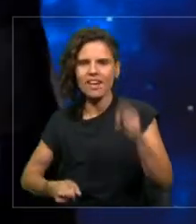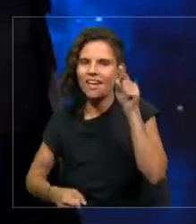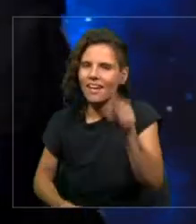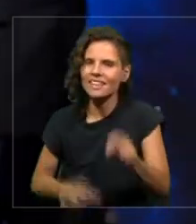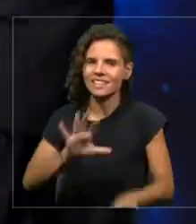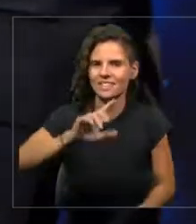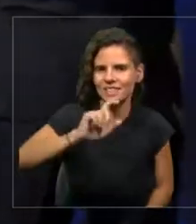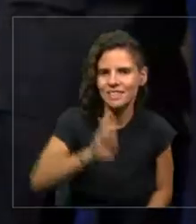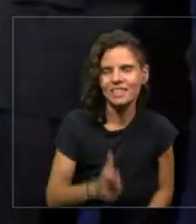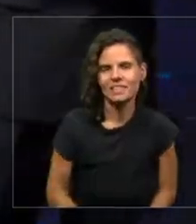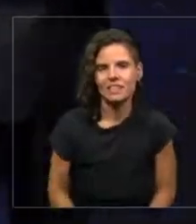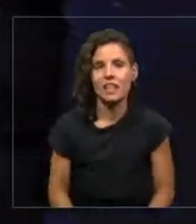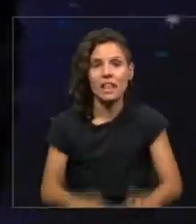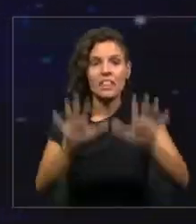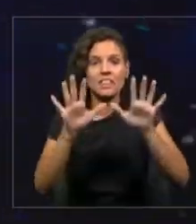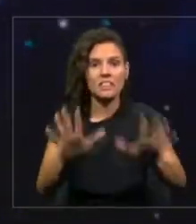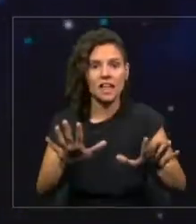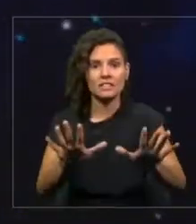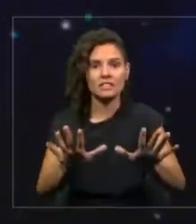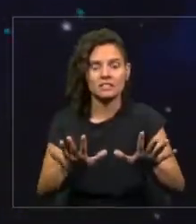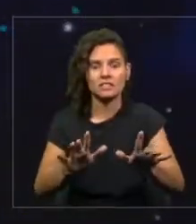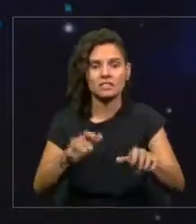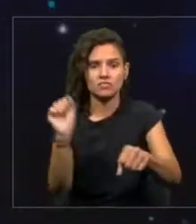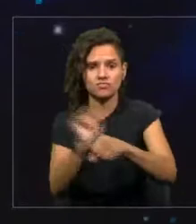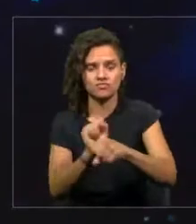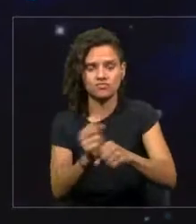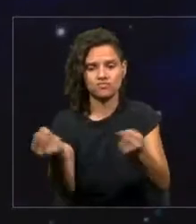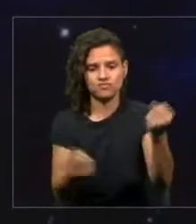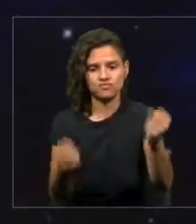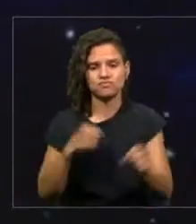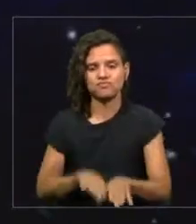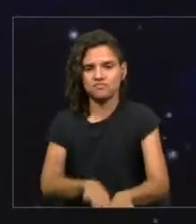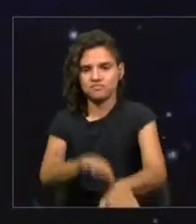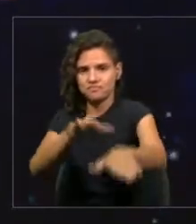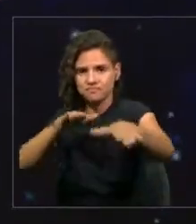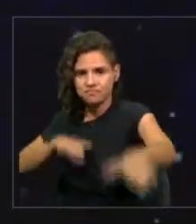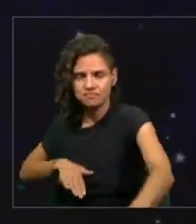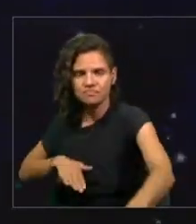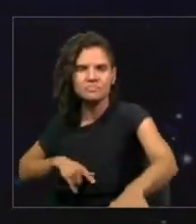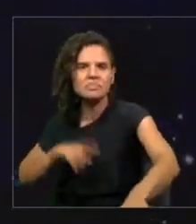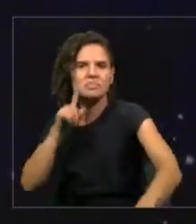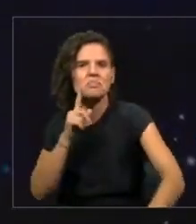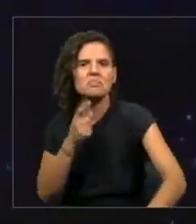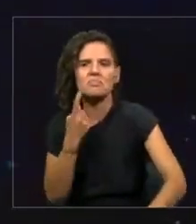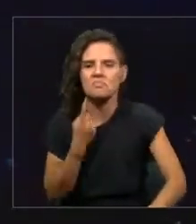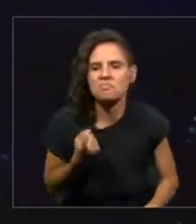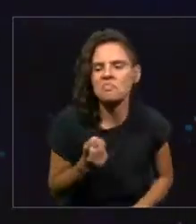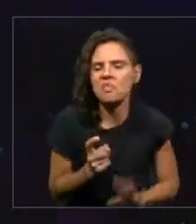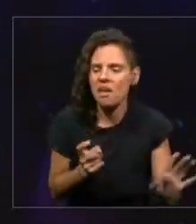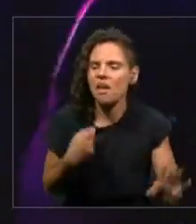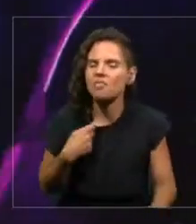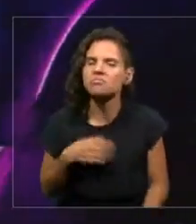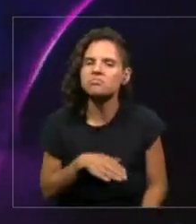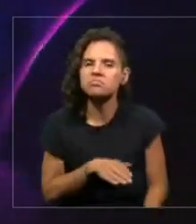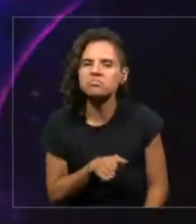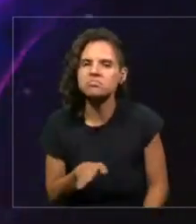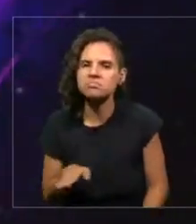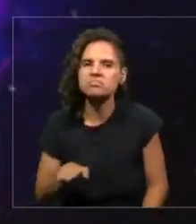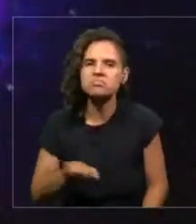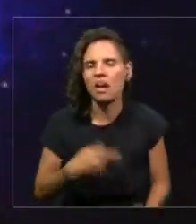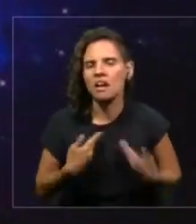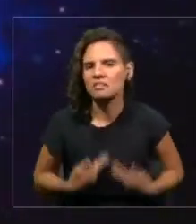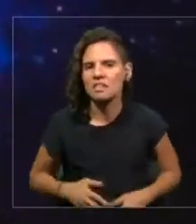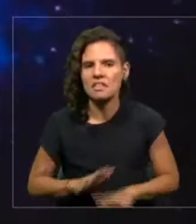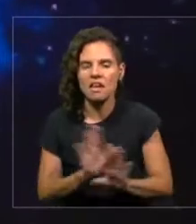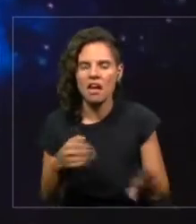10 tractocamiones sin exceder los límites de velocidad sin rebasar sin que la curva les gane sin que estén cansados sin que